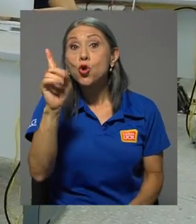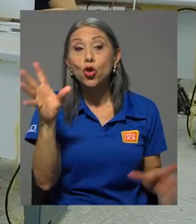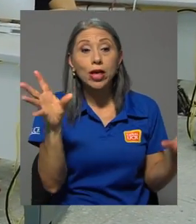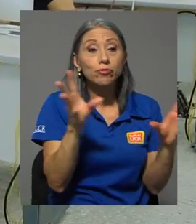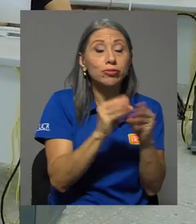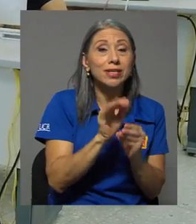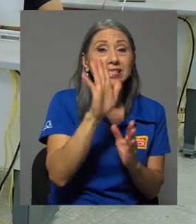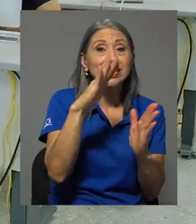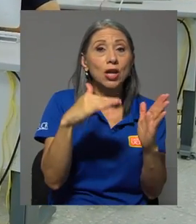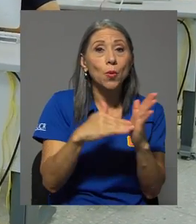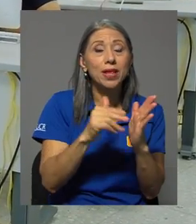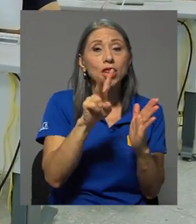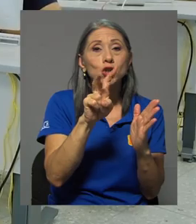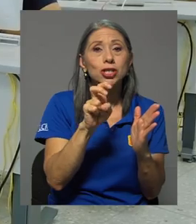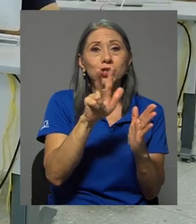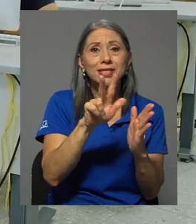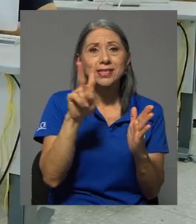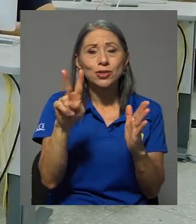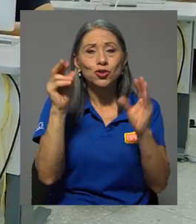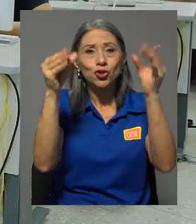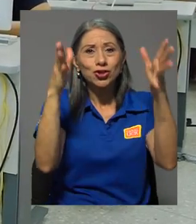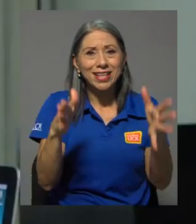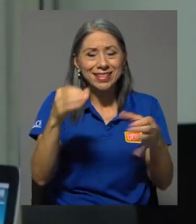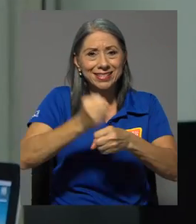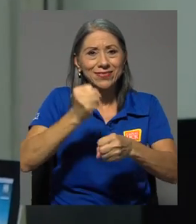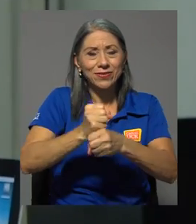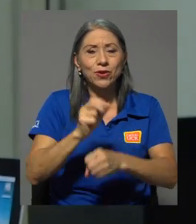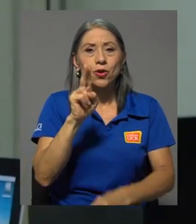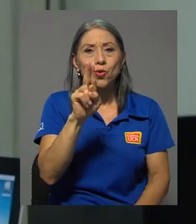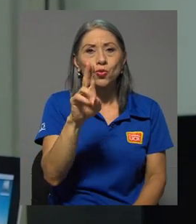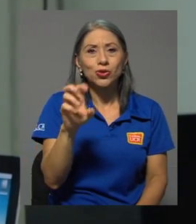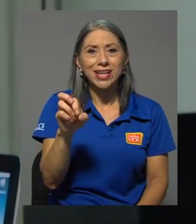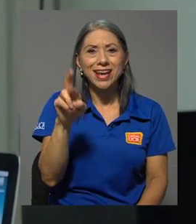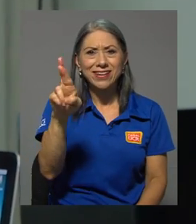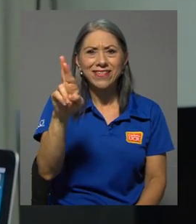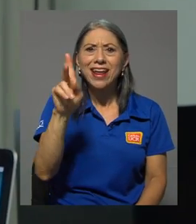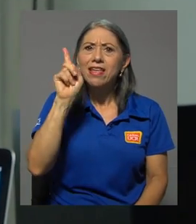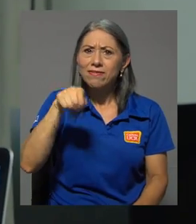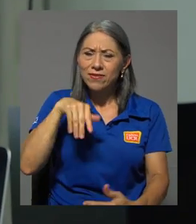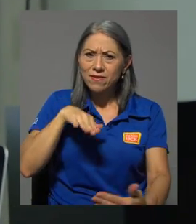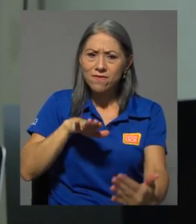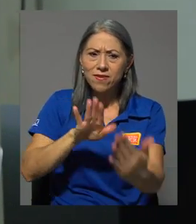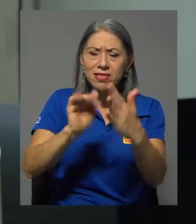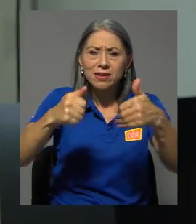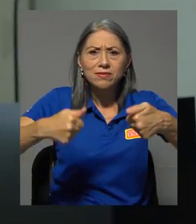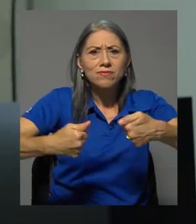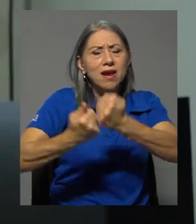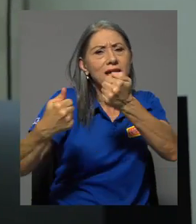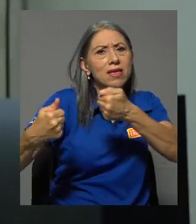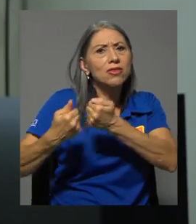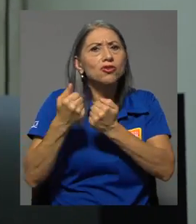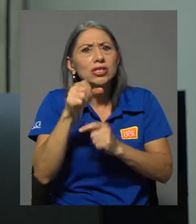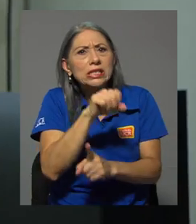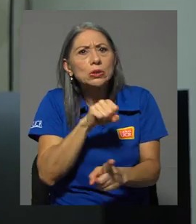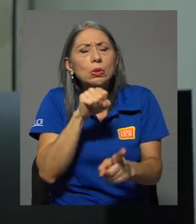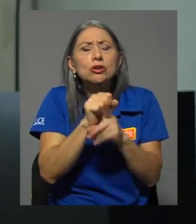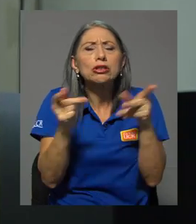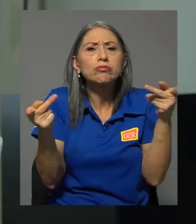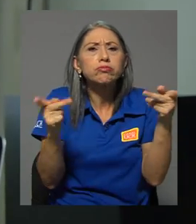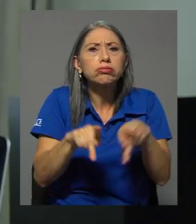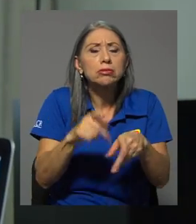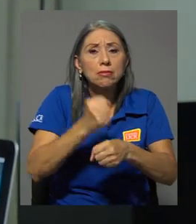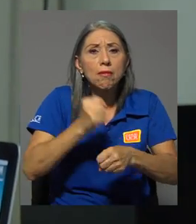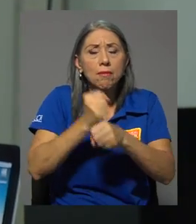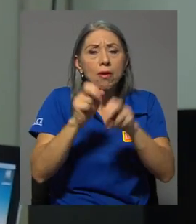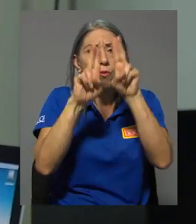.232 docentes que laboran en la UCR y que han tenido que enfrentarse a los retos y dificultades que les ha presentado